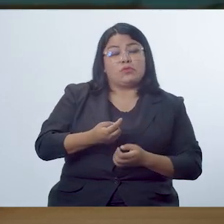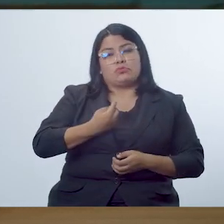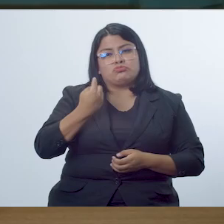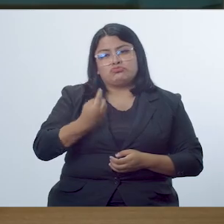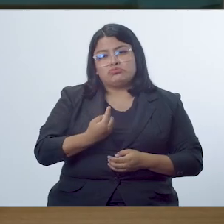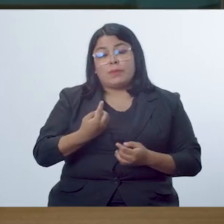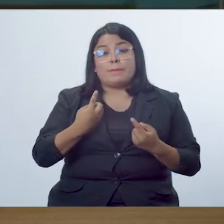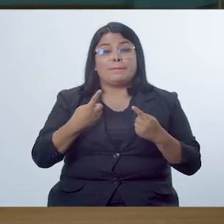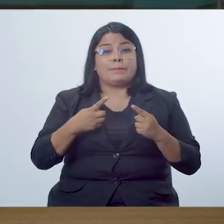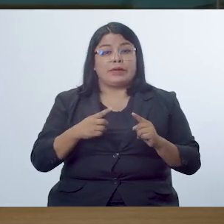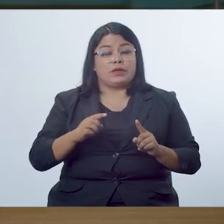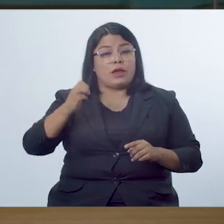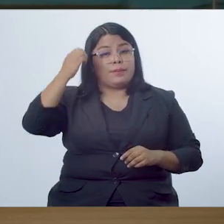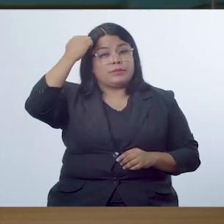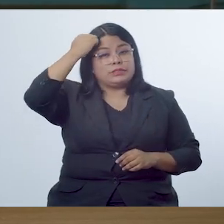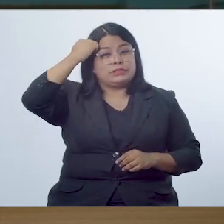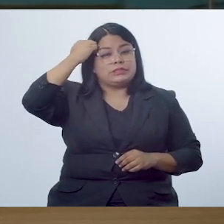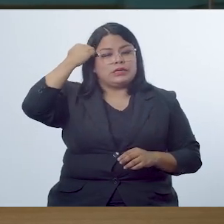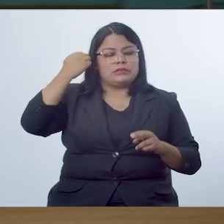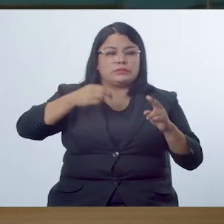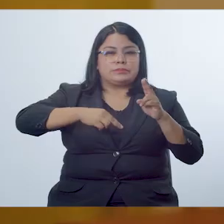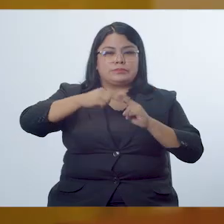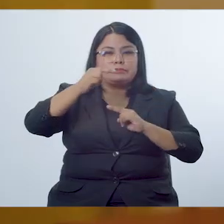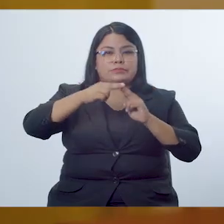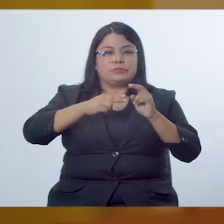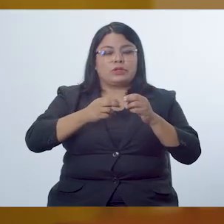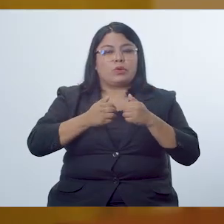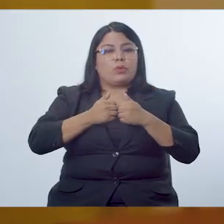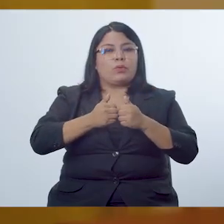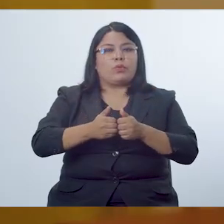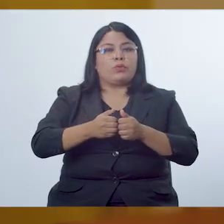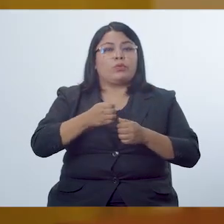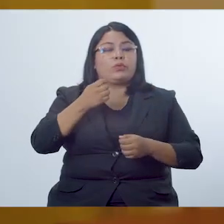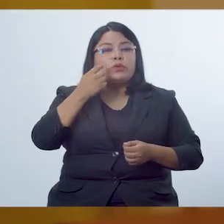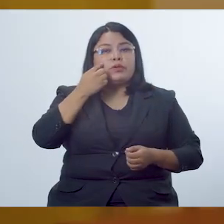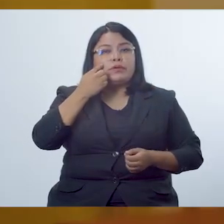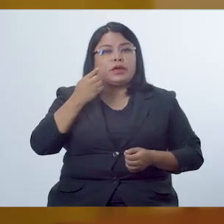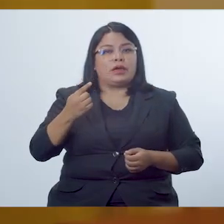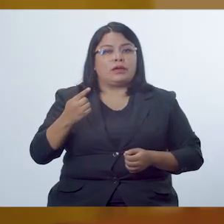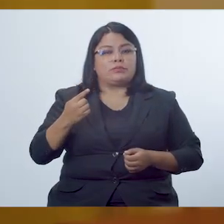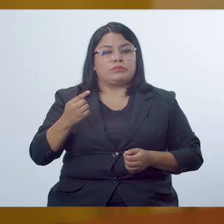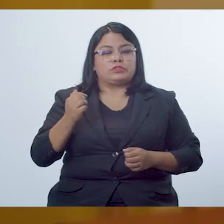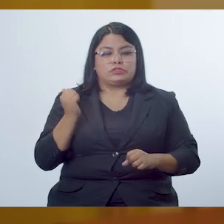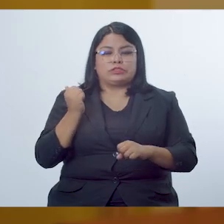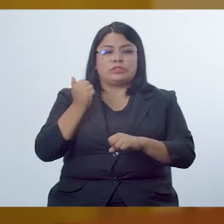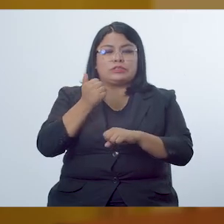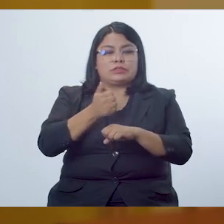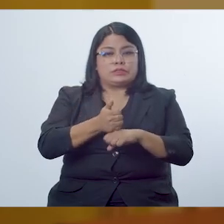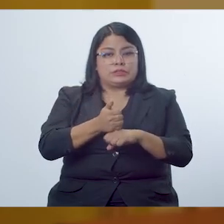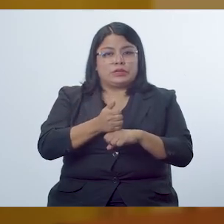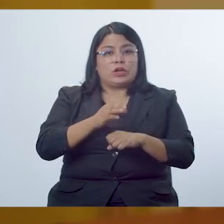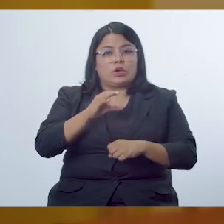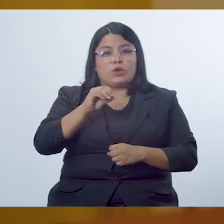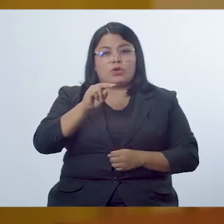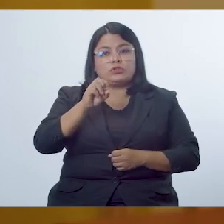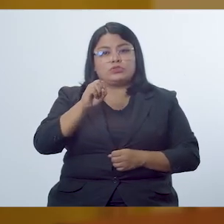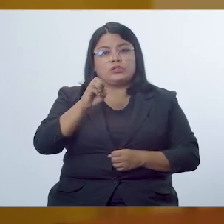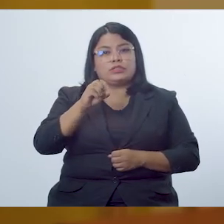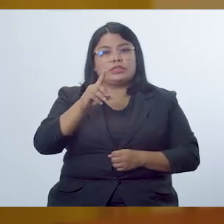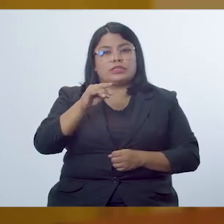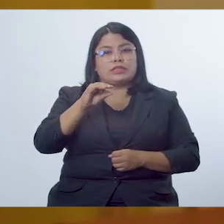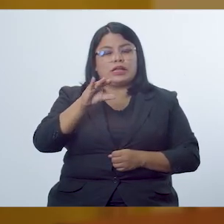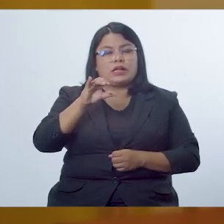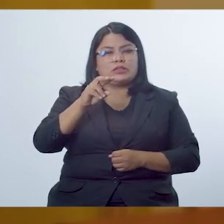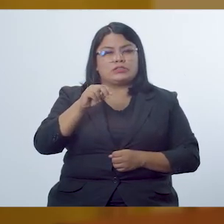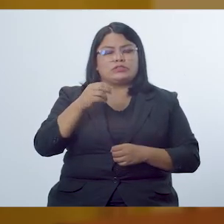o de forma individual, pero que el aprendizaje se vaya construyendo entre todos. Y veamos en la consolidación, creo